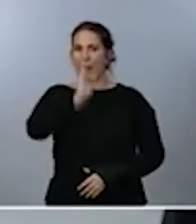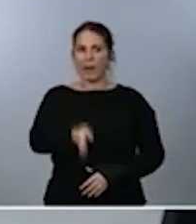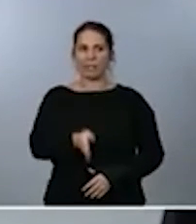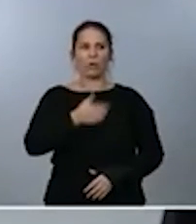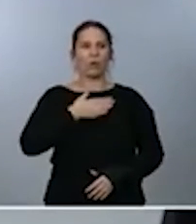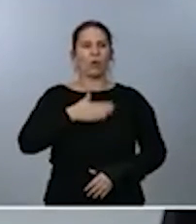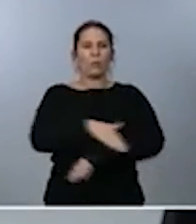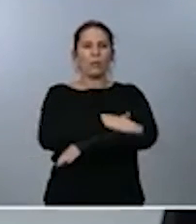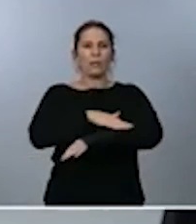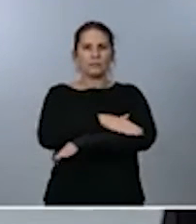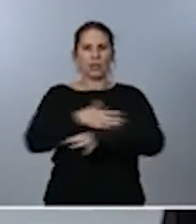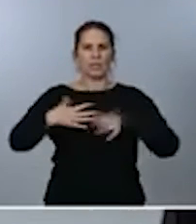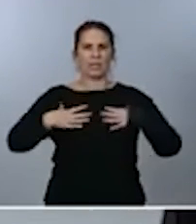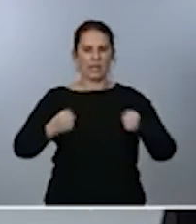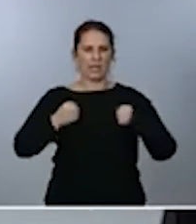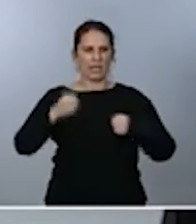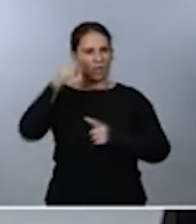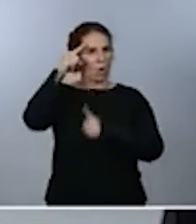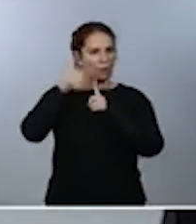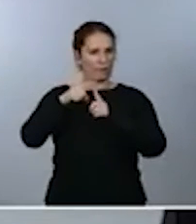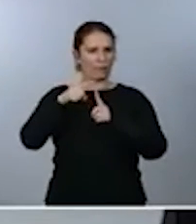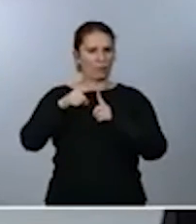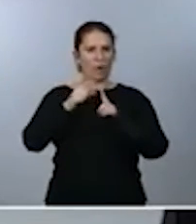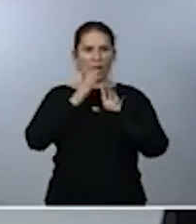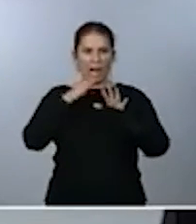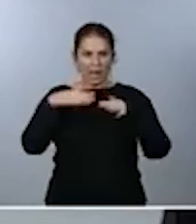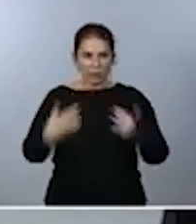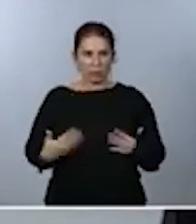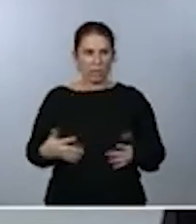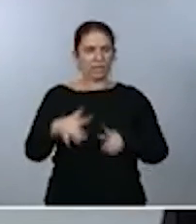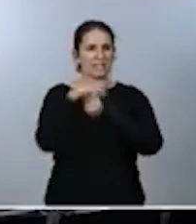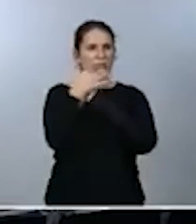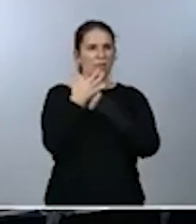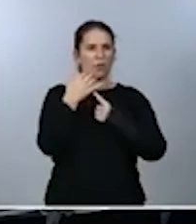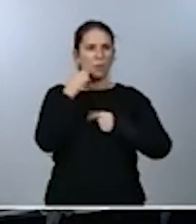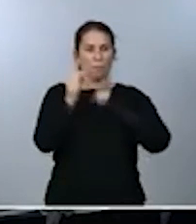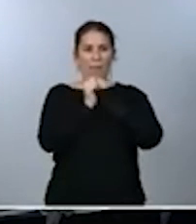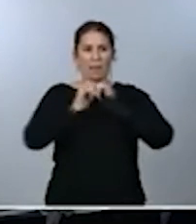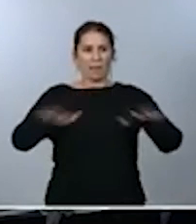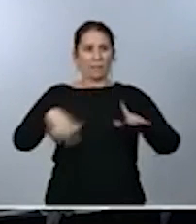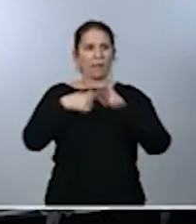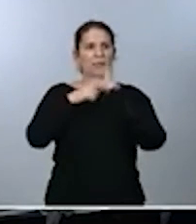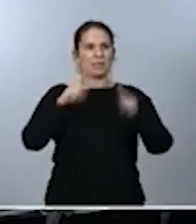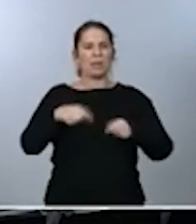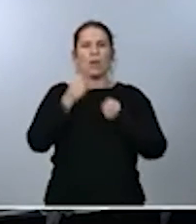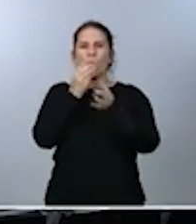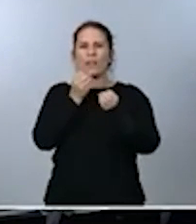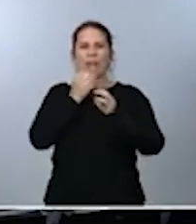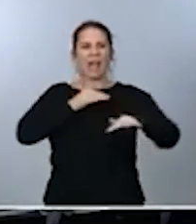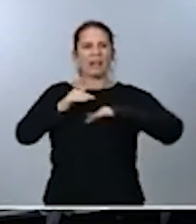para que nos ponga al día sobre la situación de la pandemia y nos cuente las acciones que durante esta semana se van a impulsar.